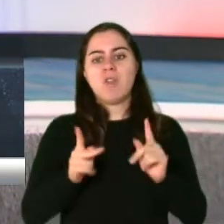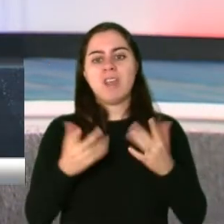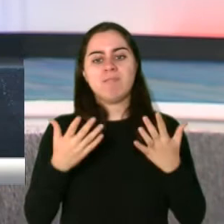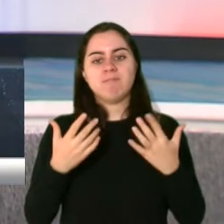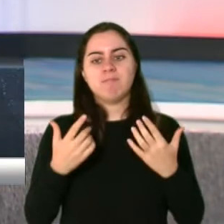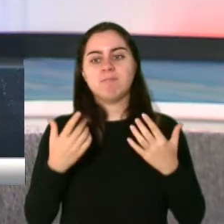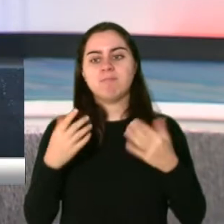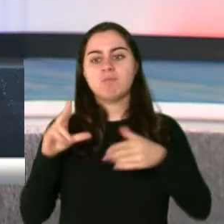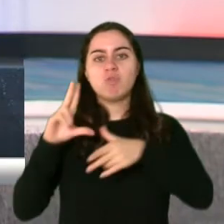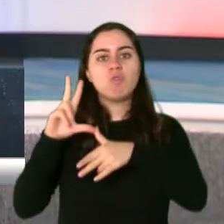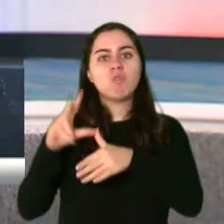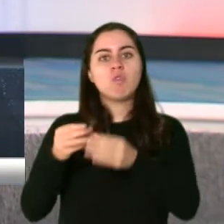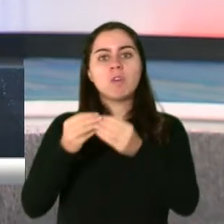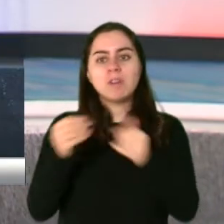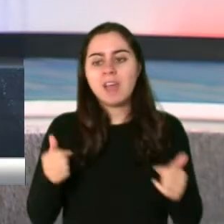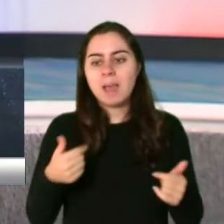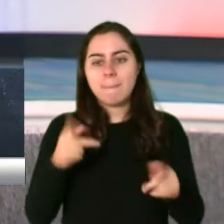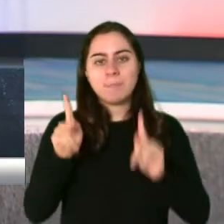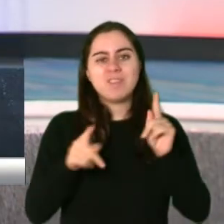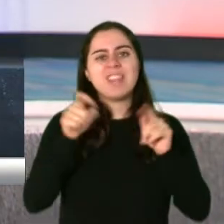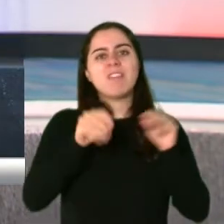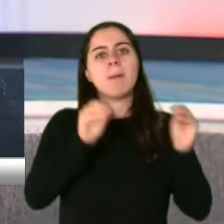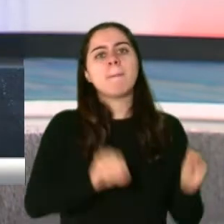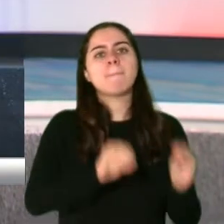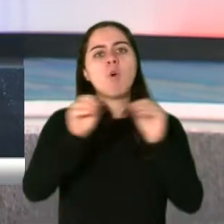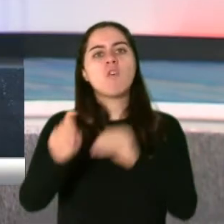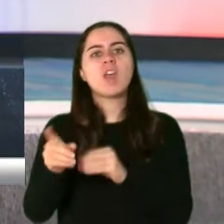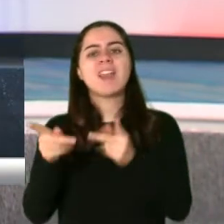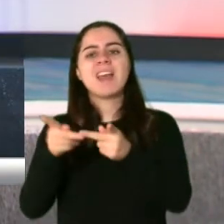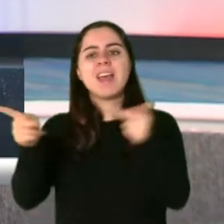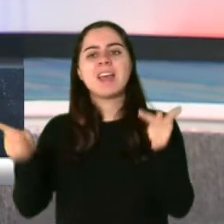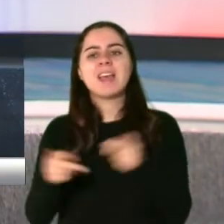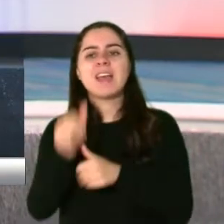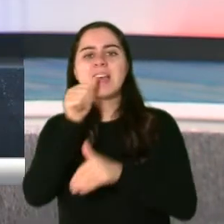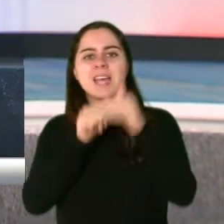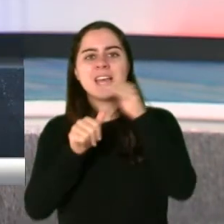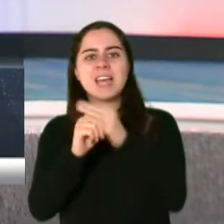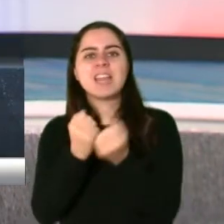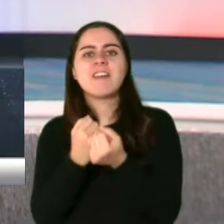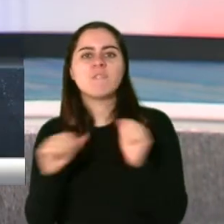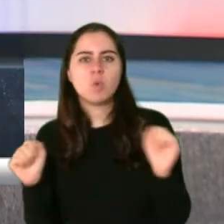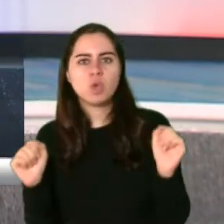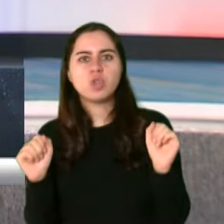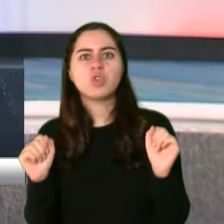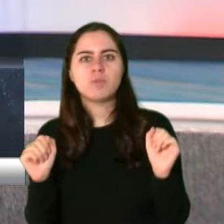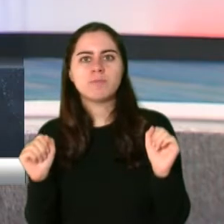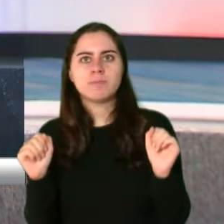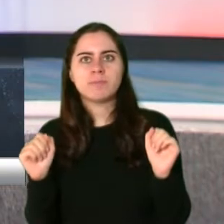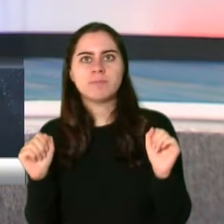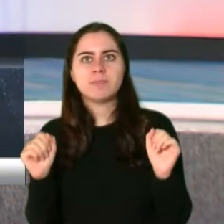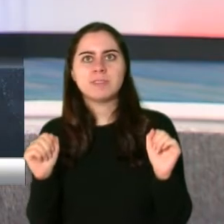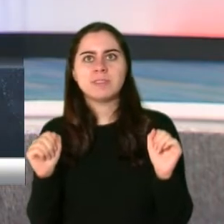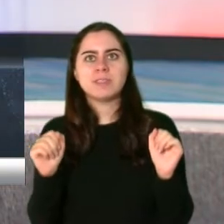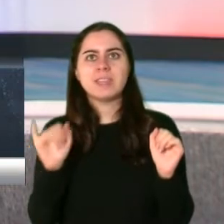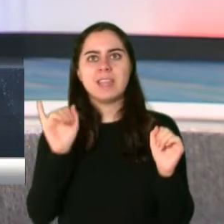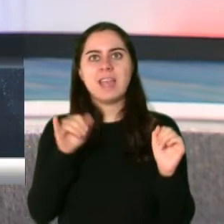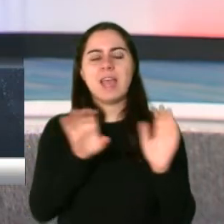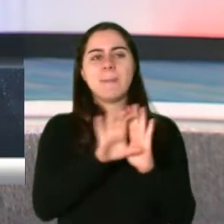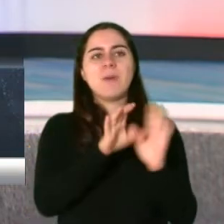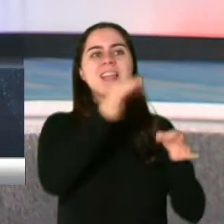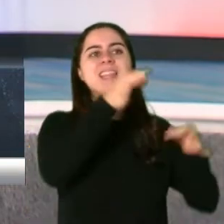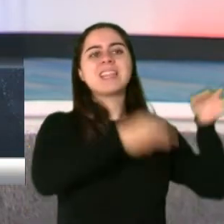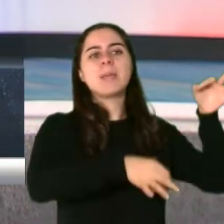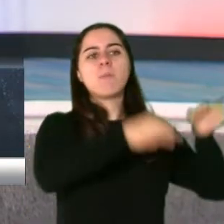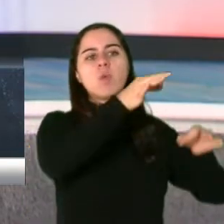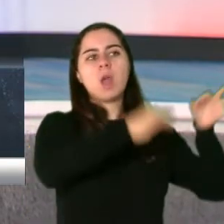para refugios, por ejemplo. Y entonces con estos documentos que es pedido por un tribunal, son los que le da el derecho entonces a la persona,